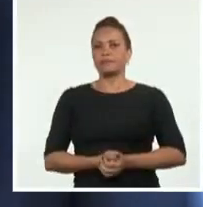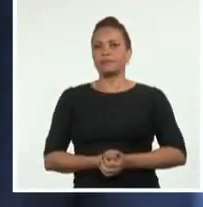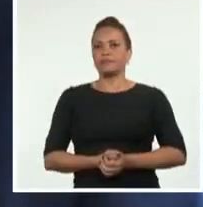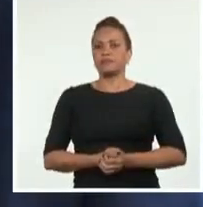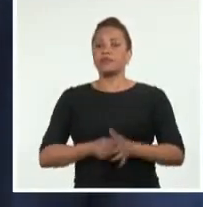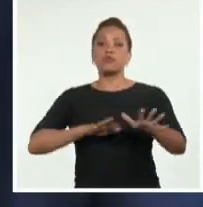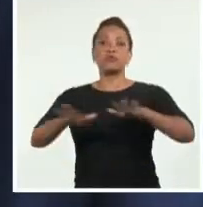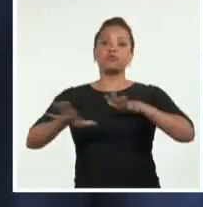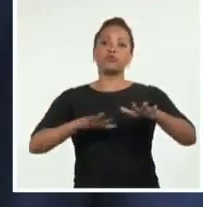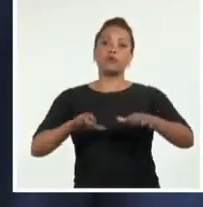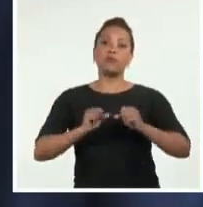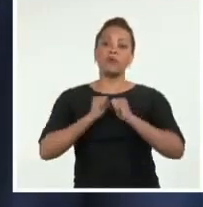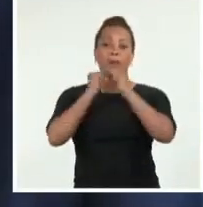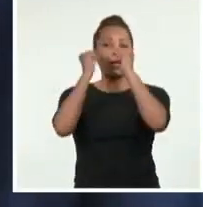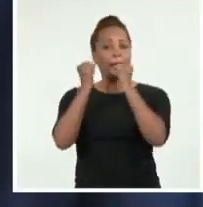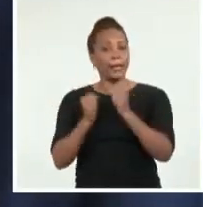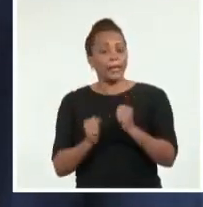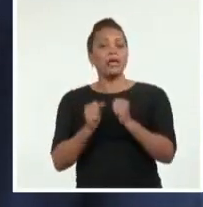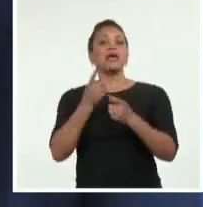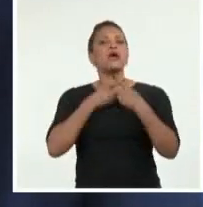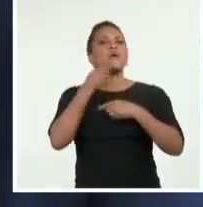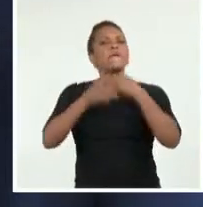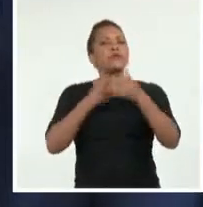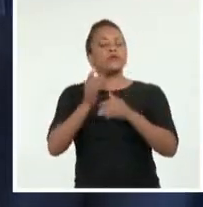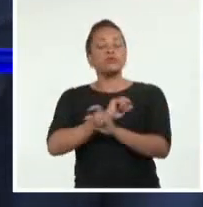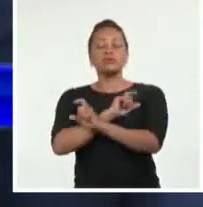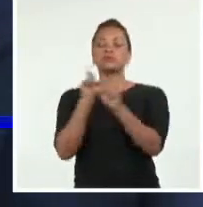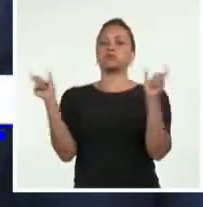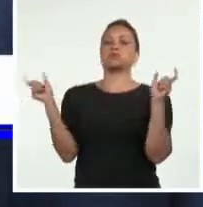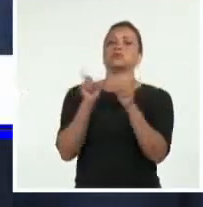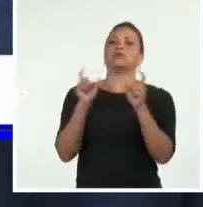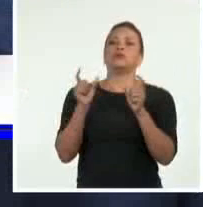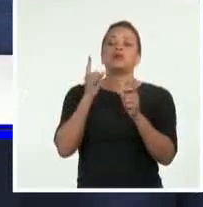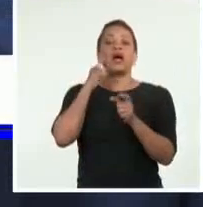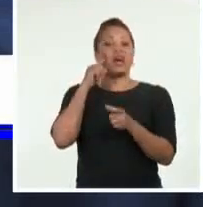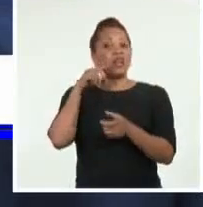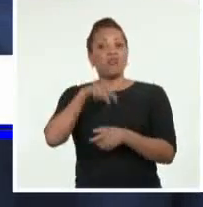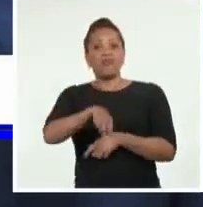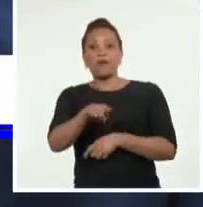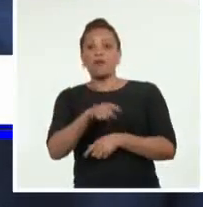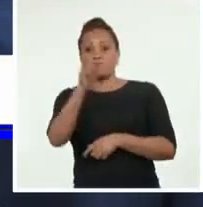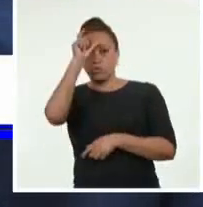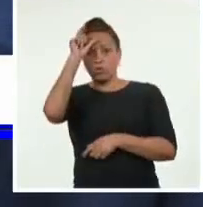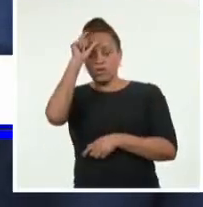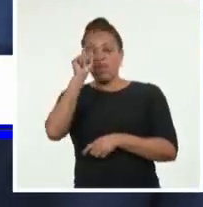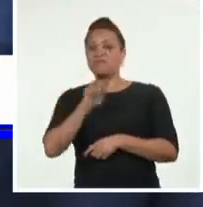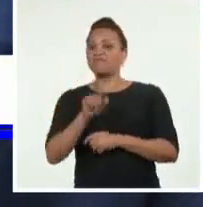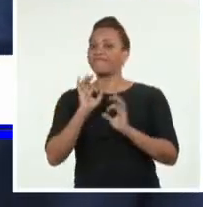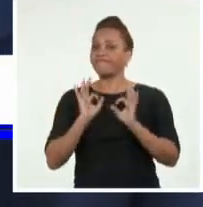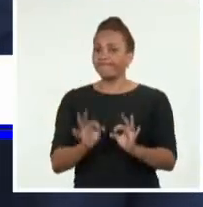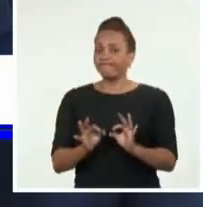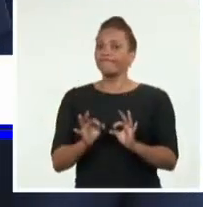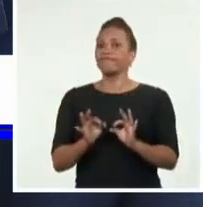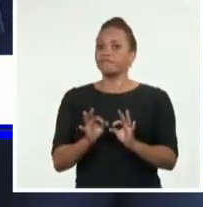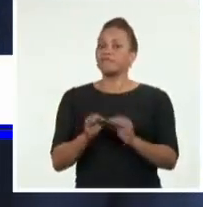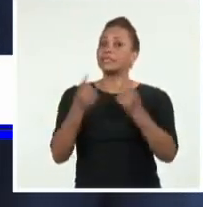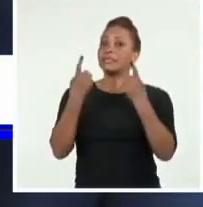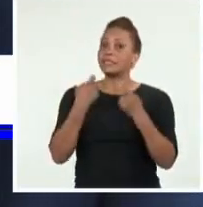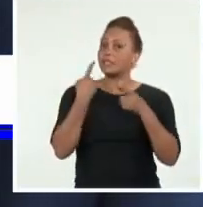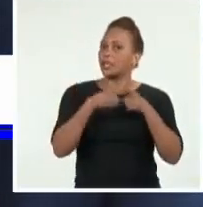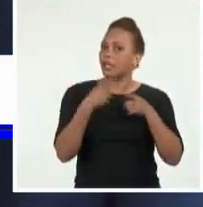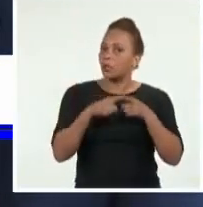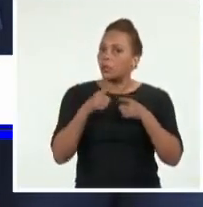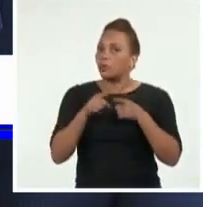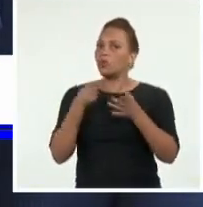ocurrencia de un sismo de gran intensidad es un proceso impactante. En una ciudad, lo estamos viendo recientemente en Turquía, que se requiere de recursos